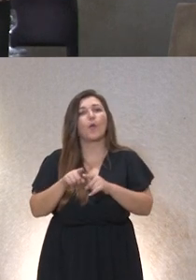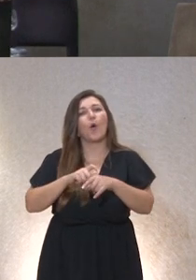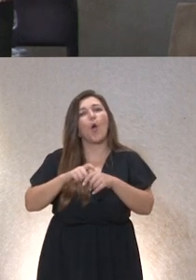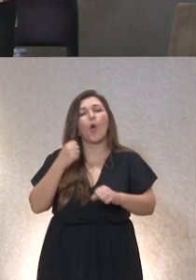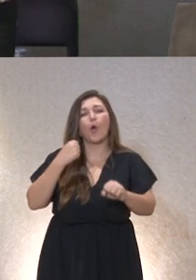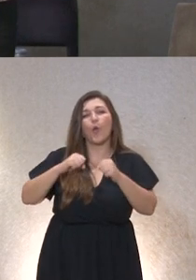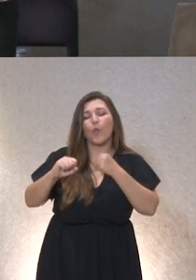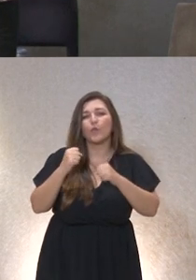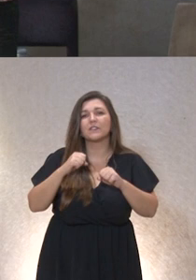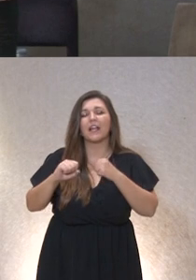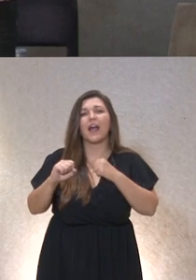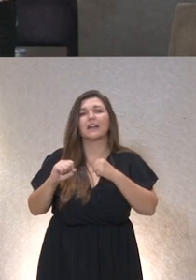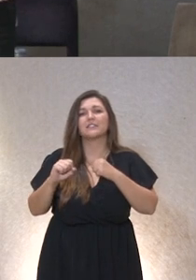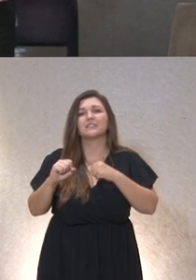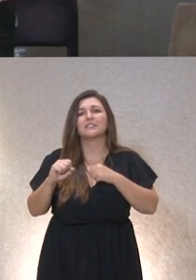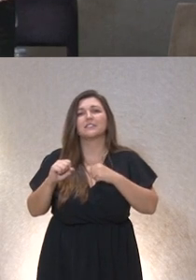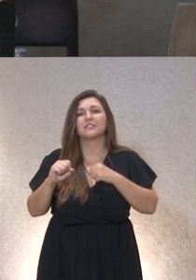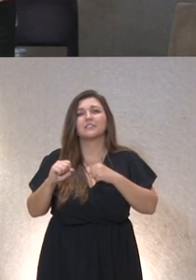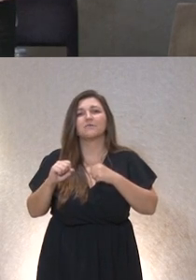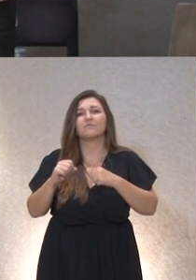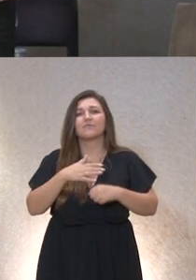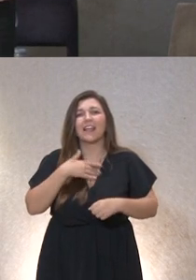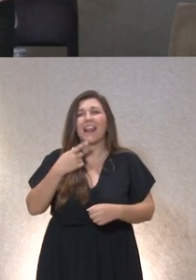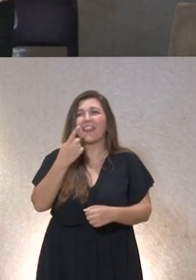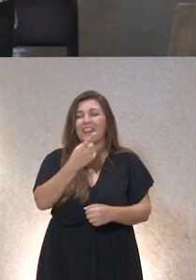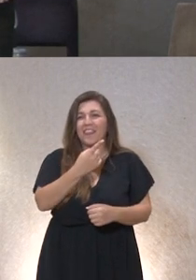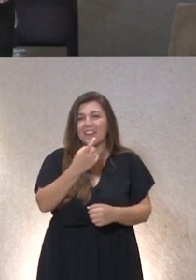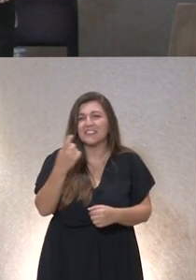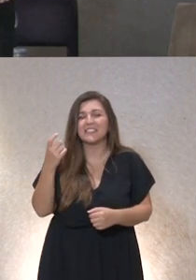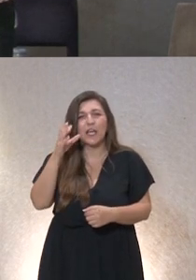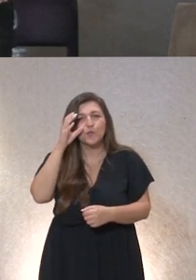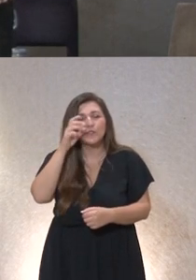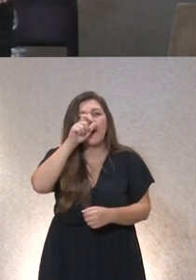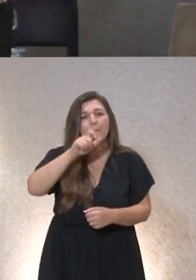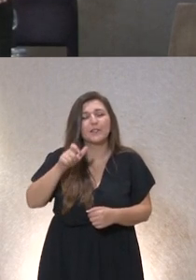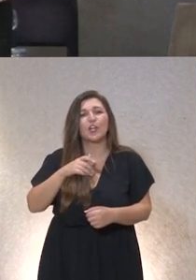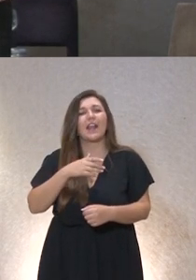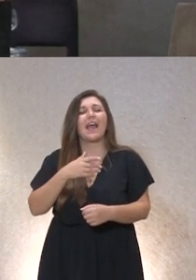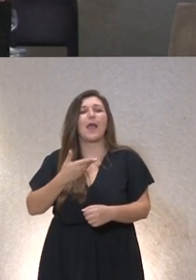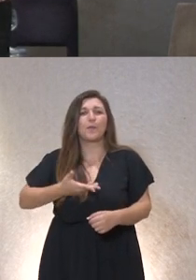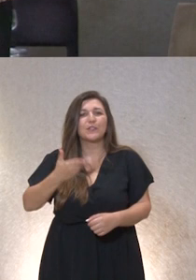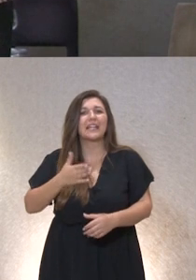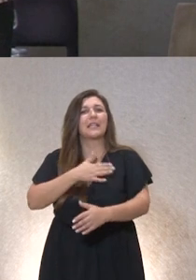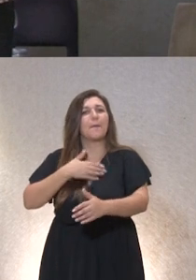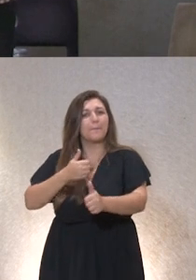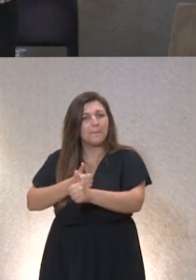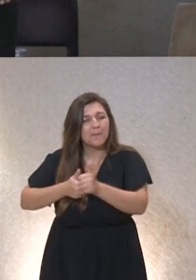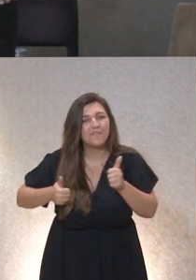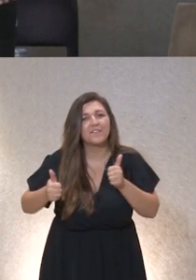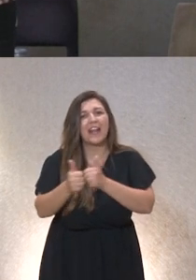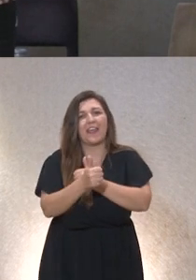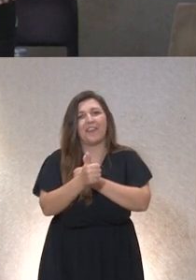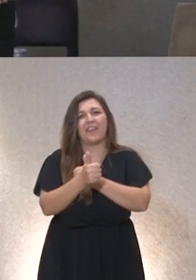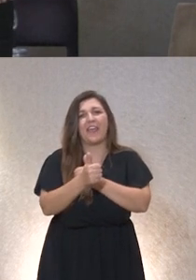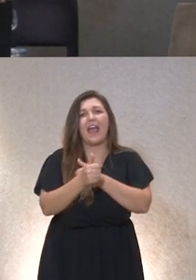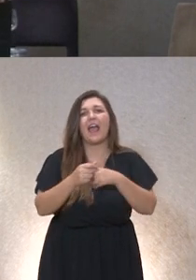disruptivas y la necesidad de escuchar a las personas y tener en cuenta sus preferencias independientemente de sus